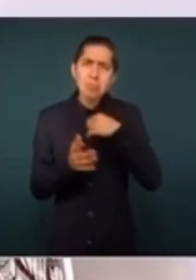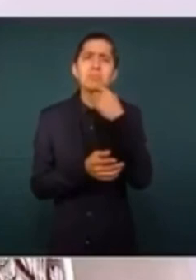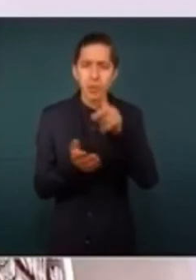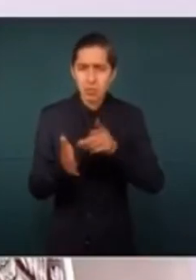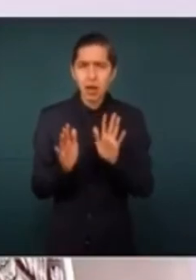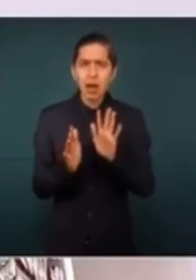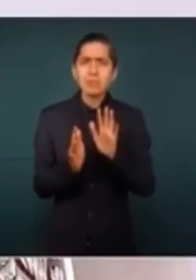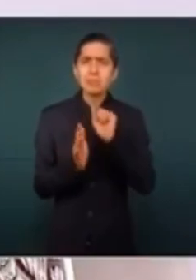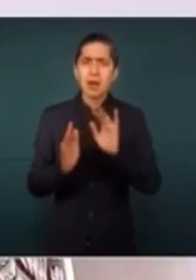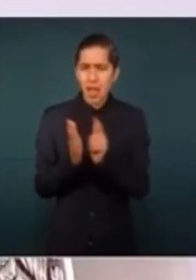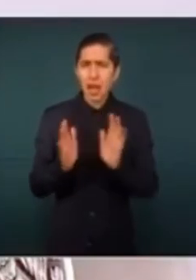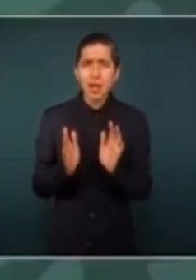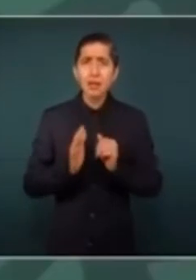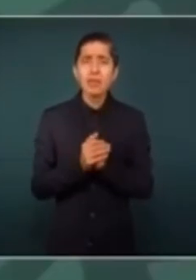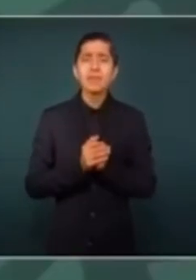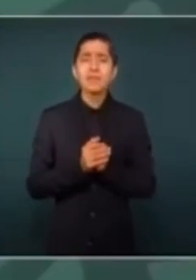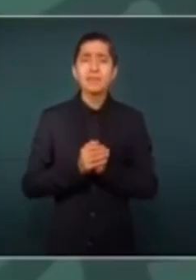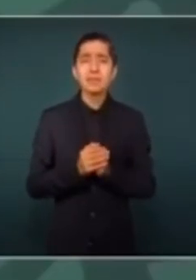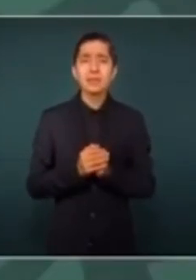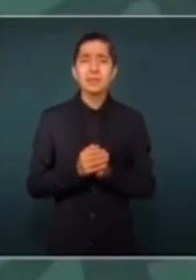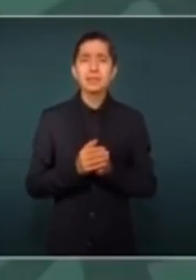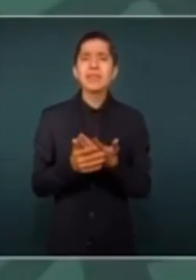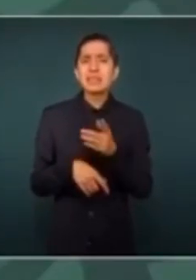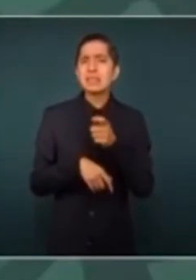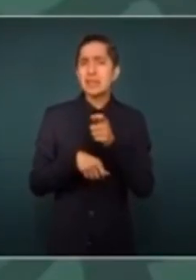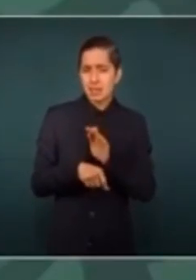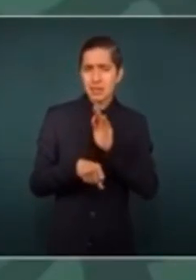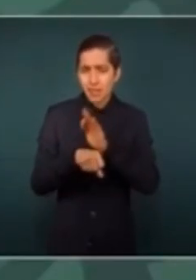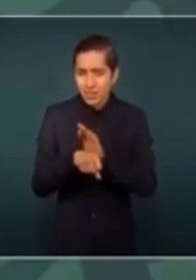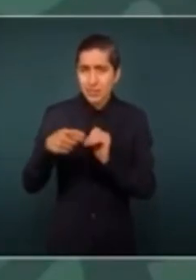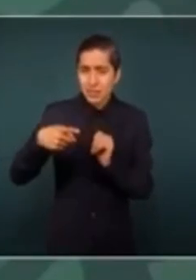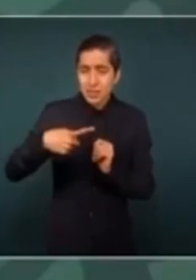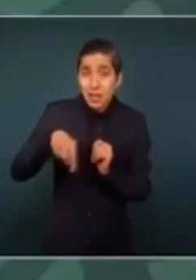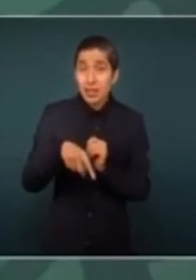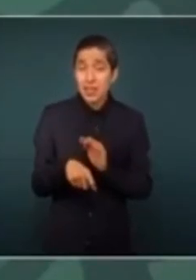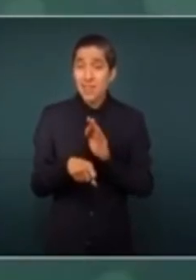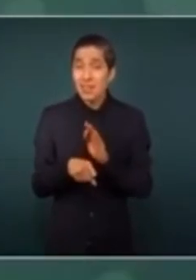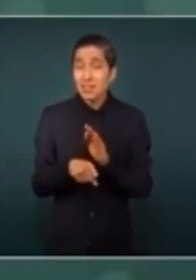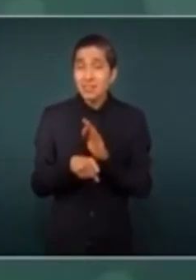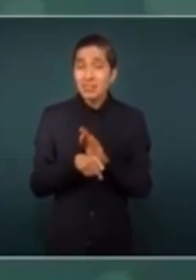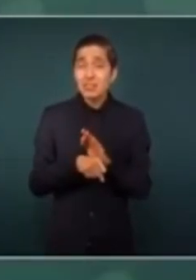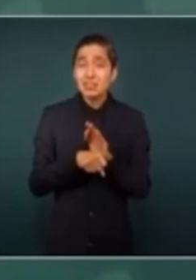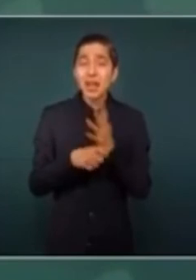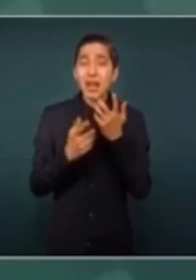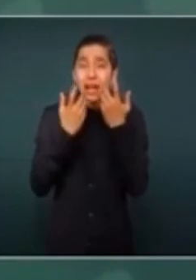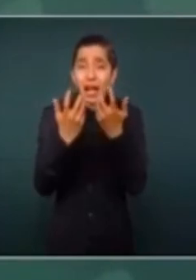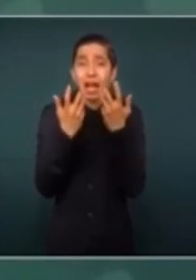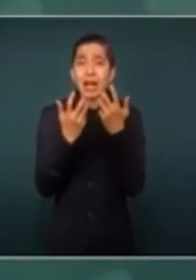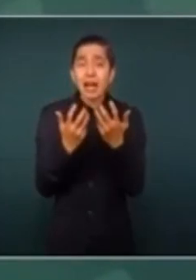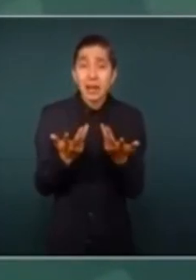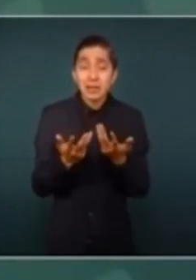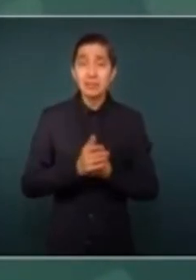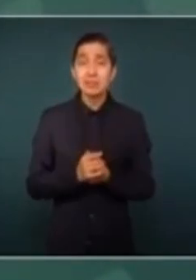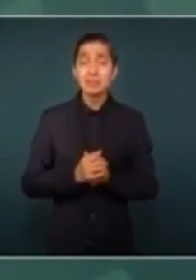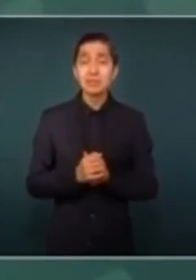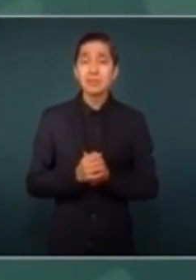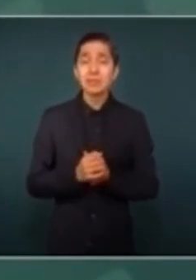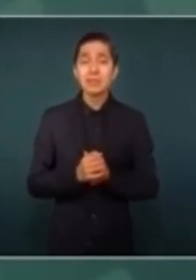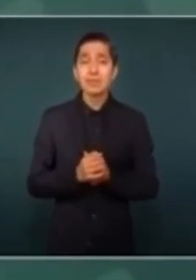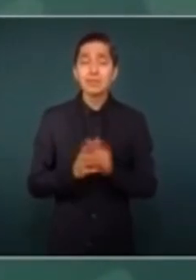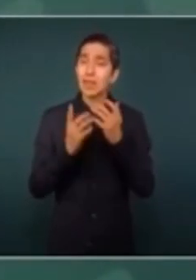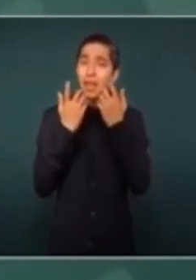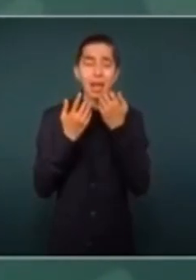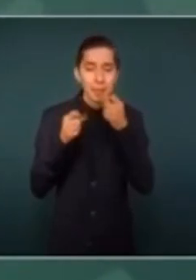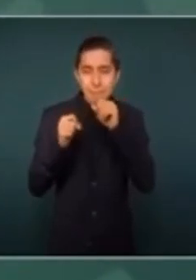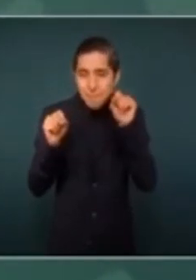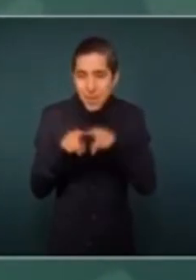legítimo, son defensa de intereses por mantener las mismas